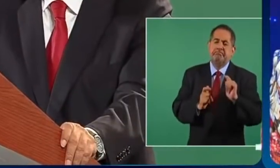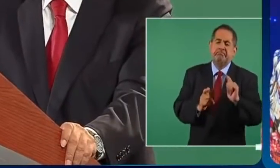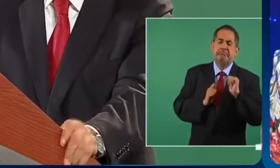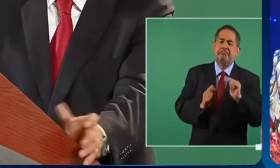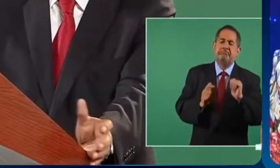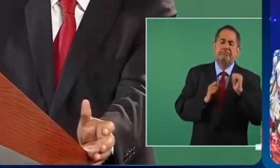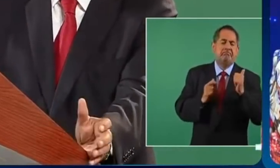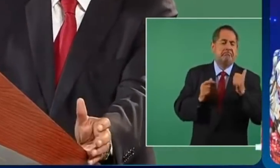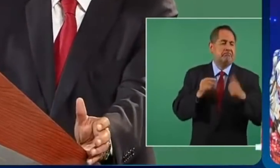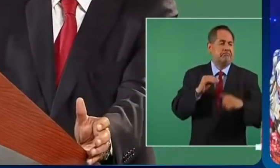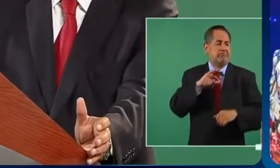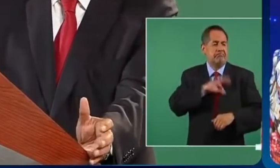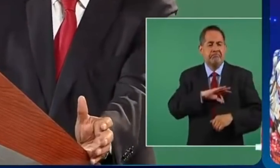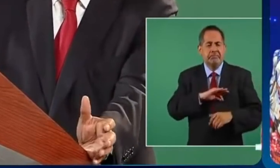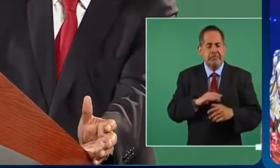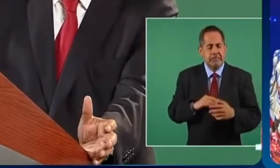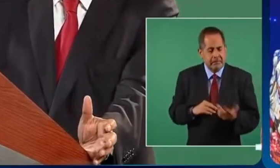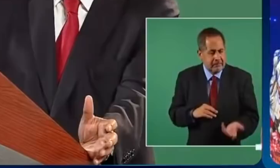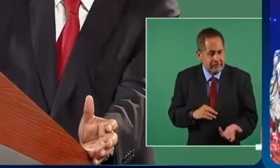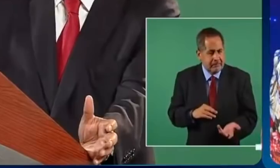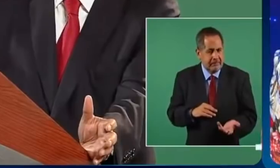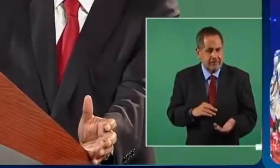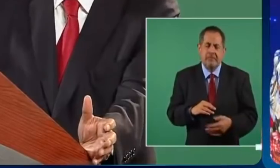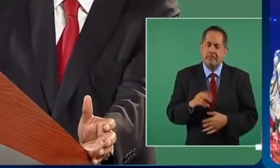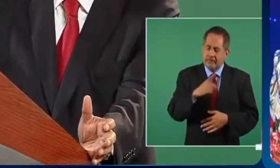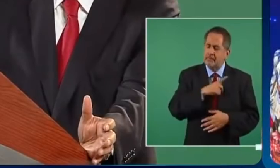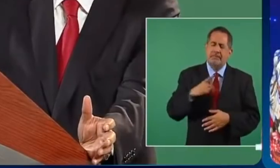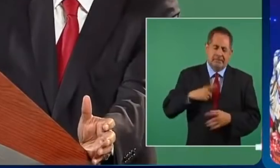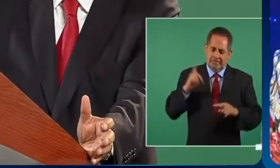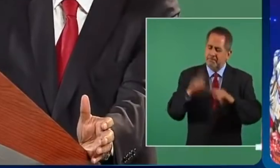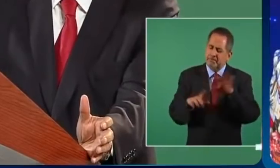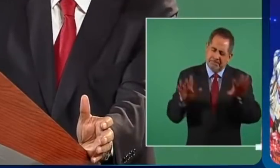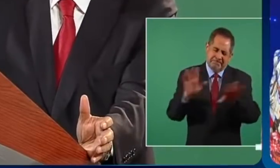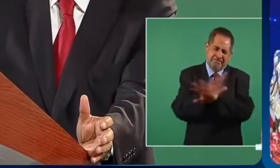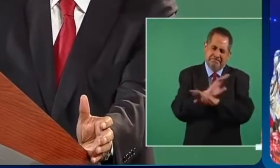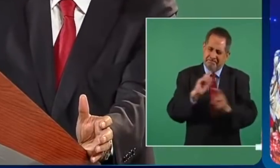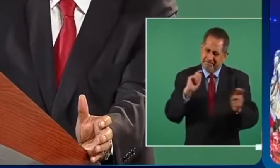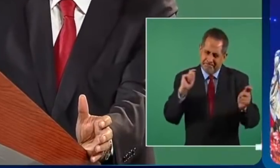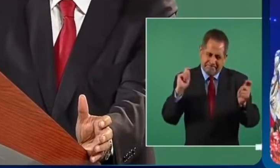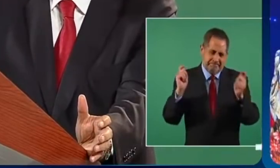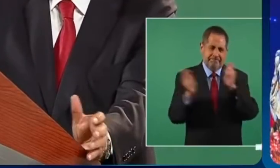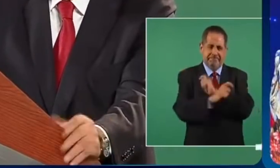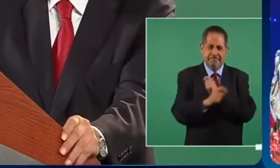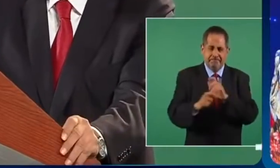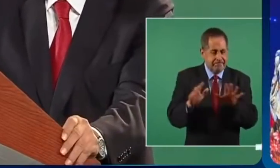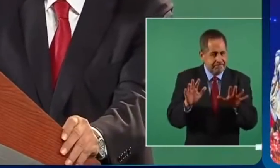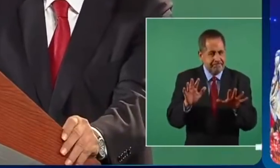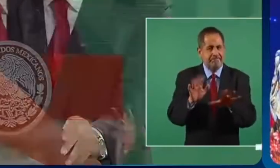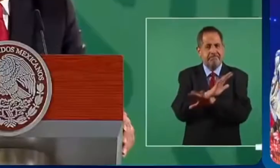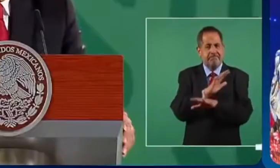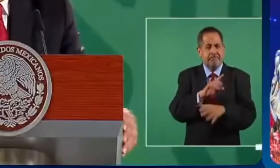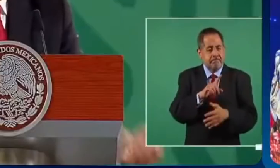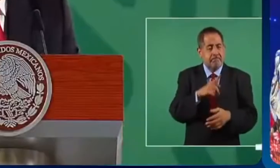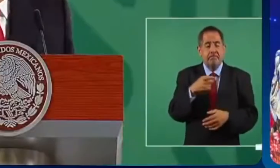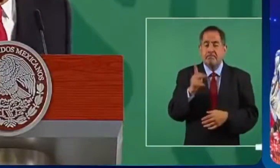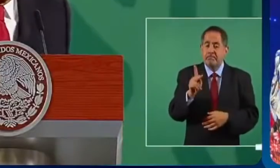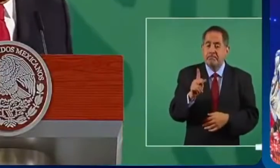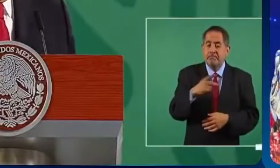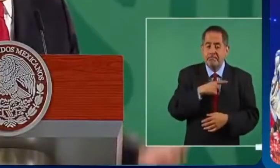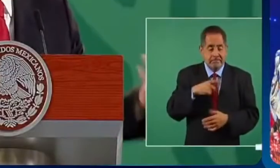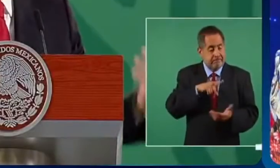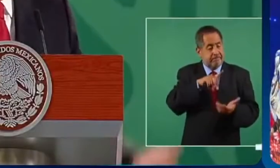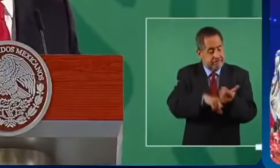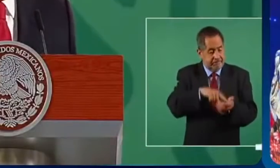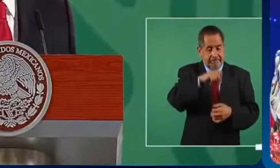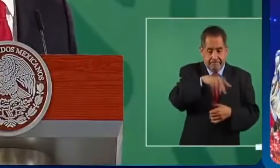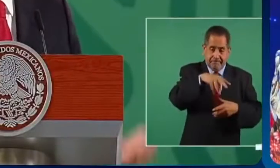entonces si tiene que haber un cambio pero tiene que darse al